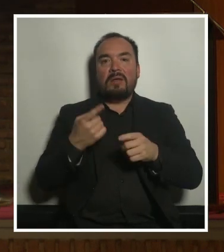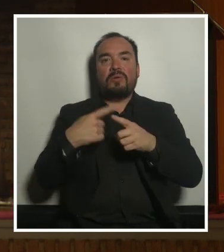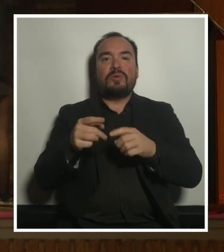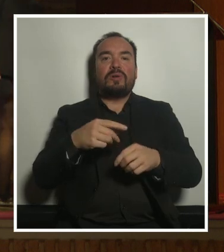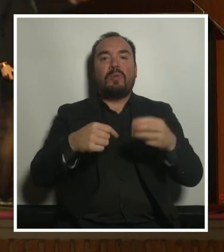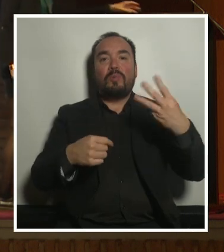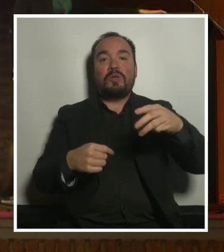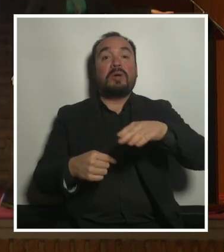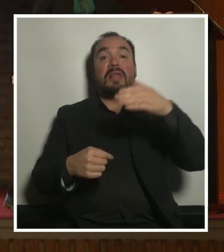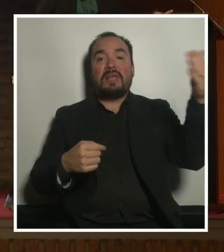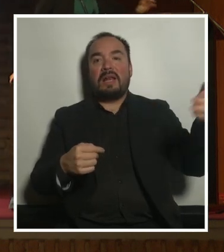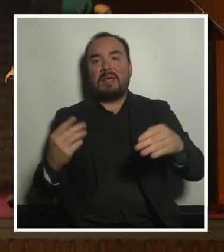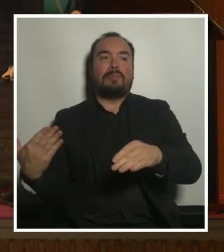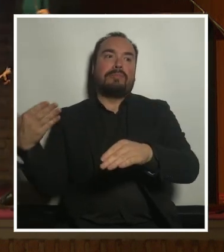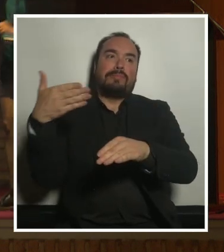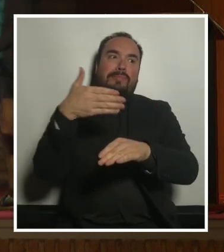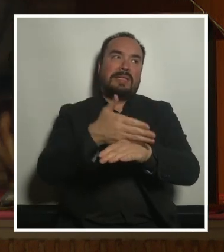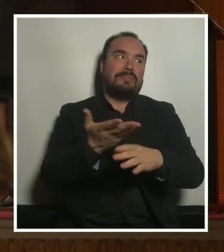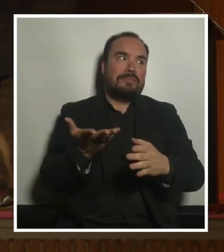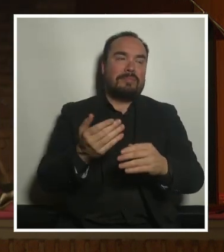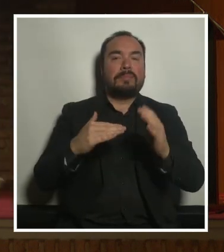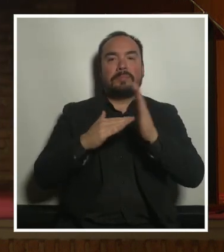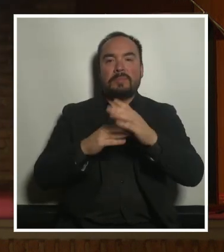A ver cómo voy de tiempo... Bien.